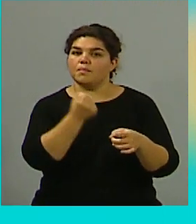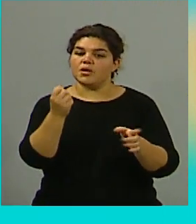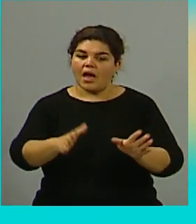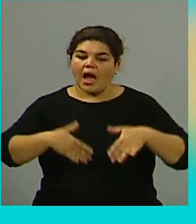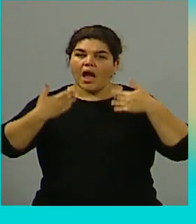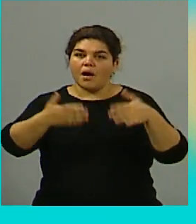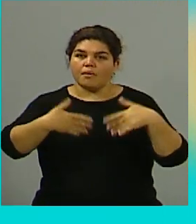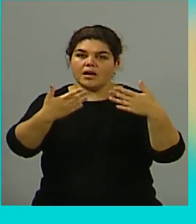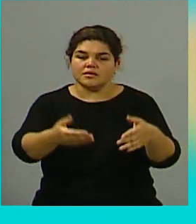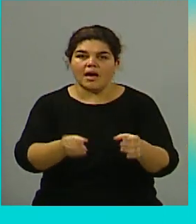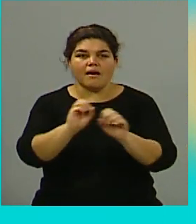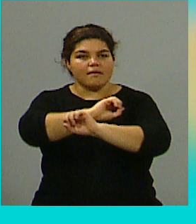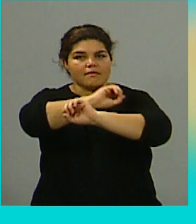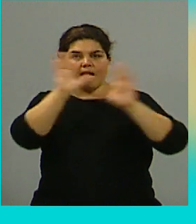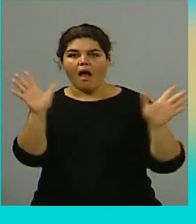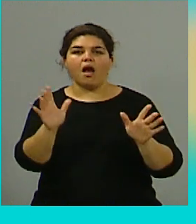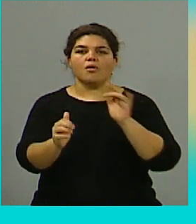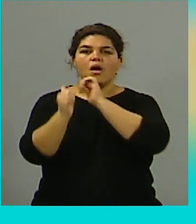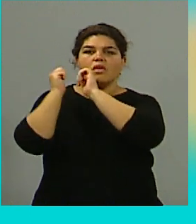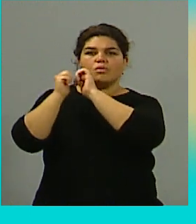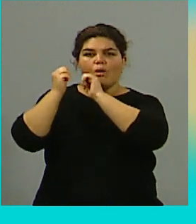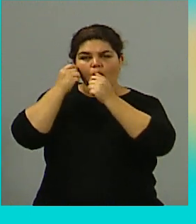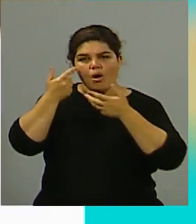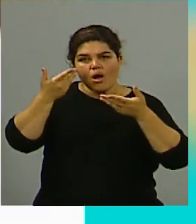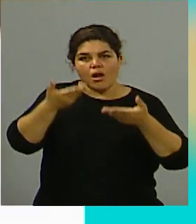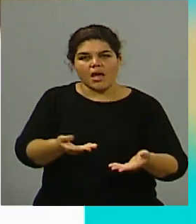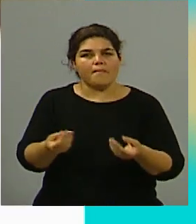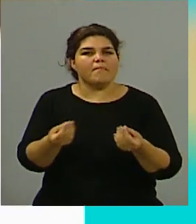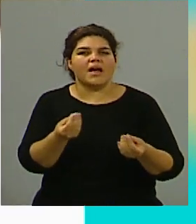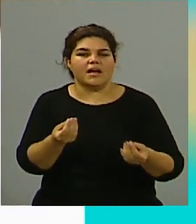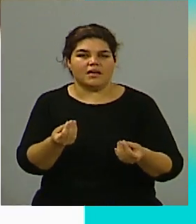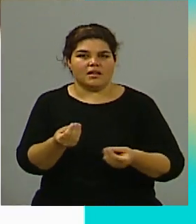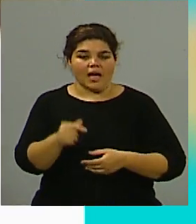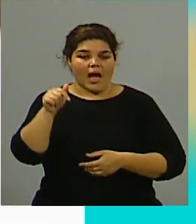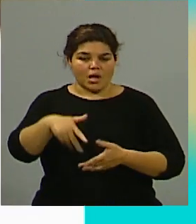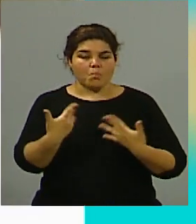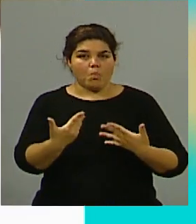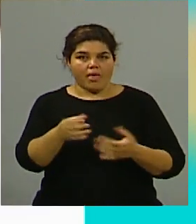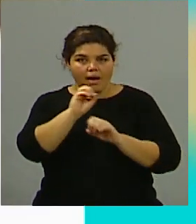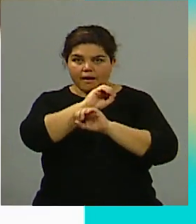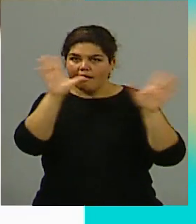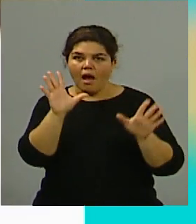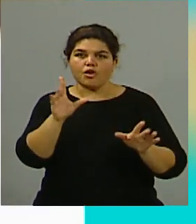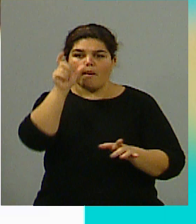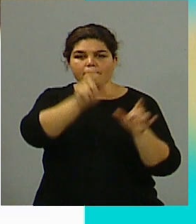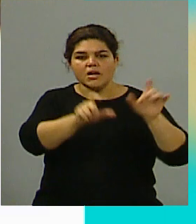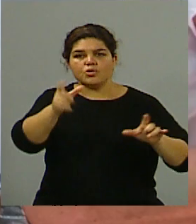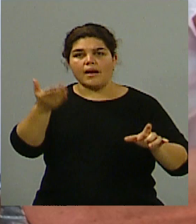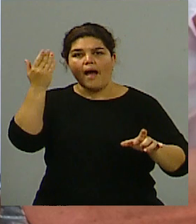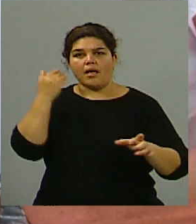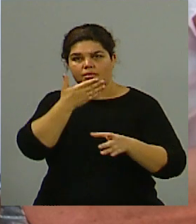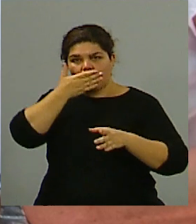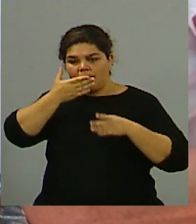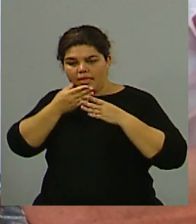esclarecer y hacer políticas de reparación en materia de la búsqueda del destino de aquellas personas que